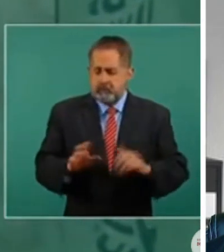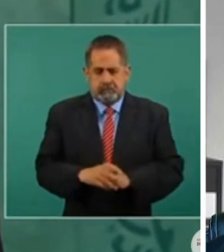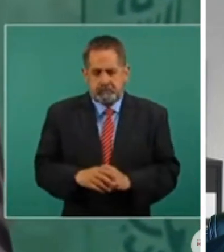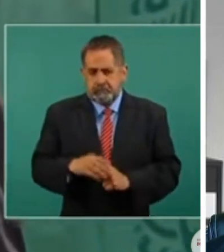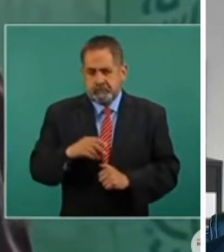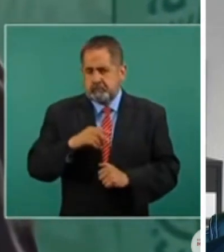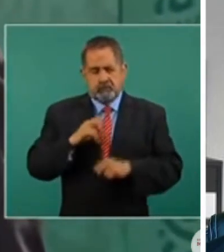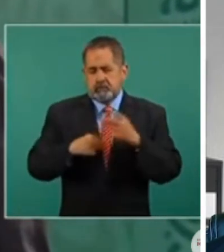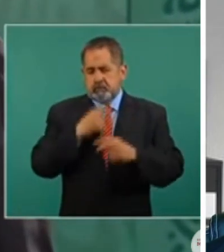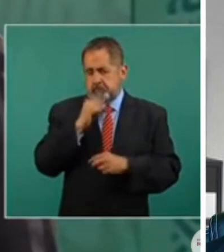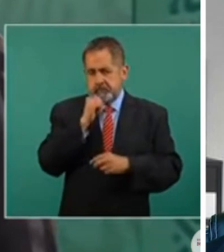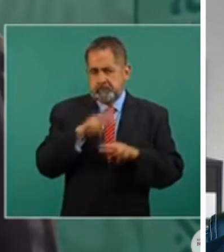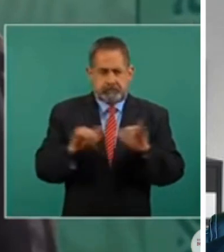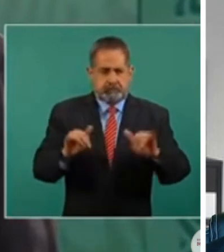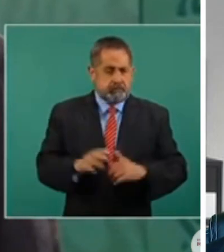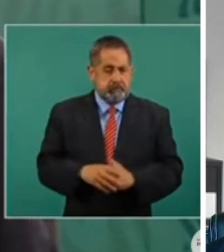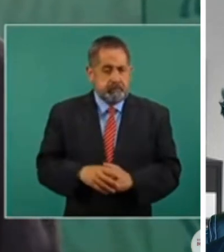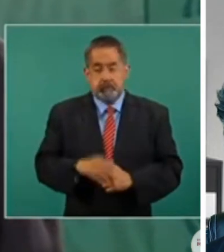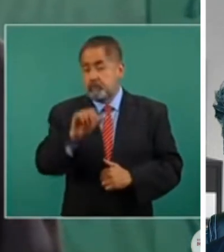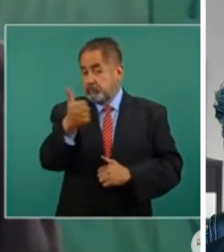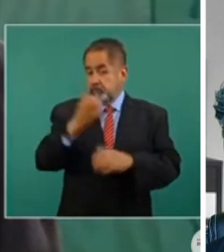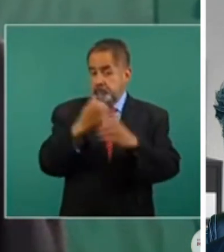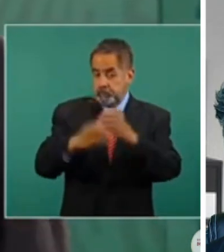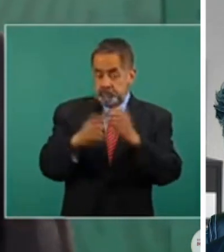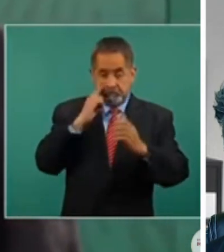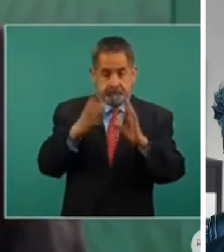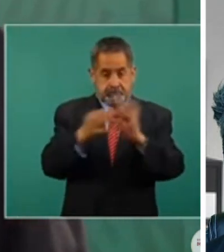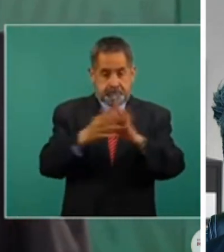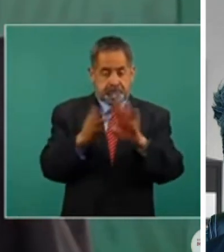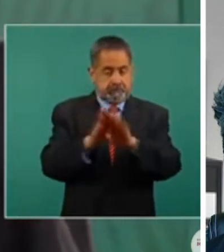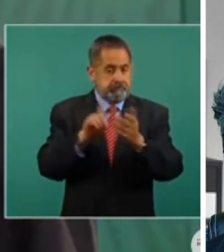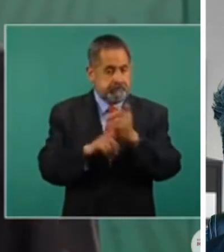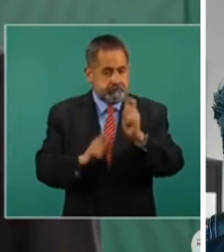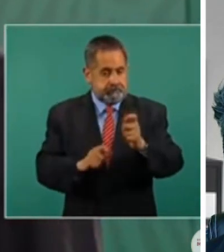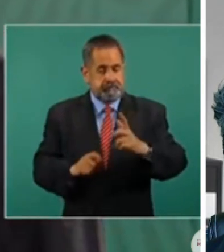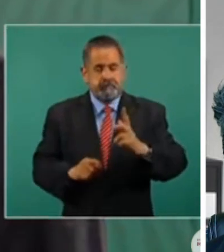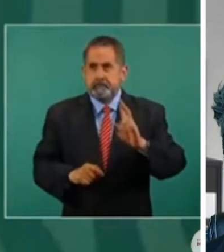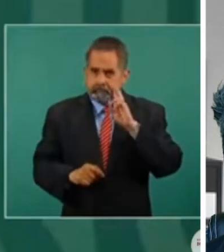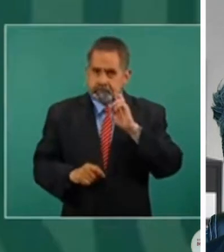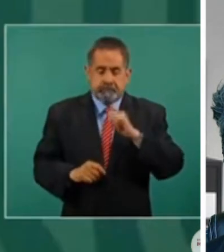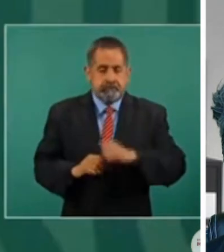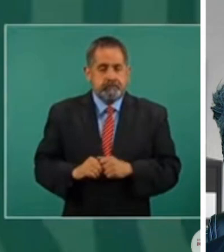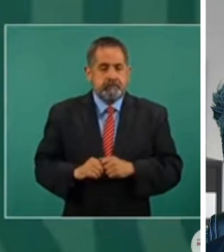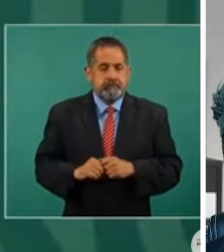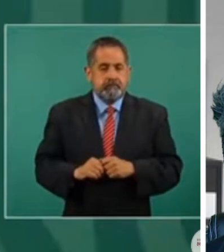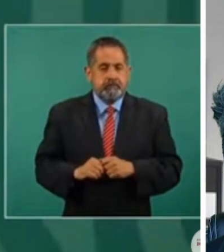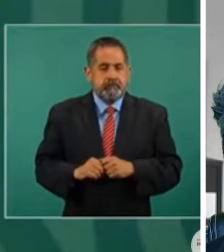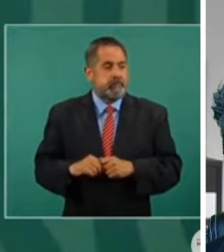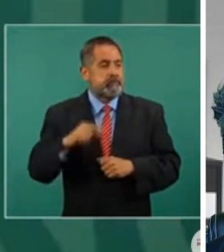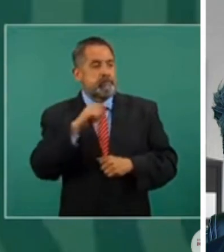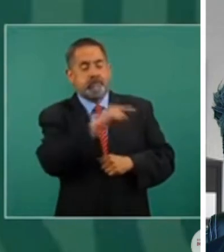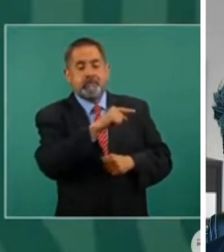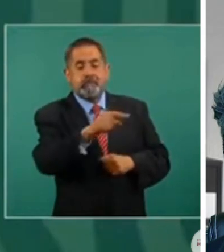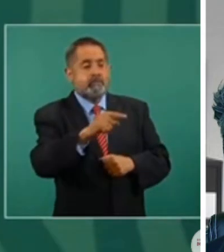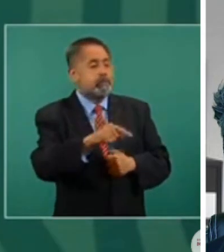es que si están repartiendo despensas